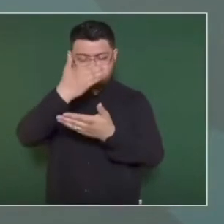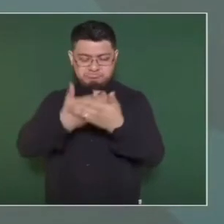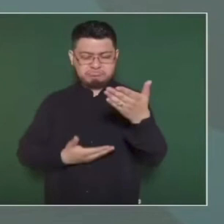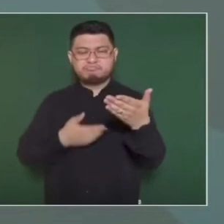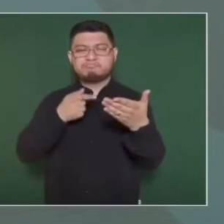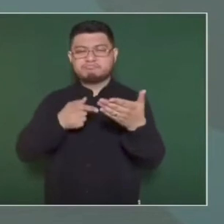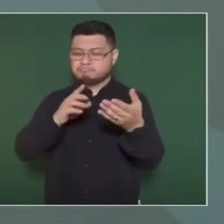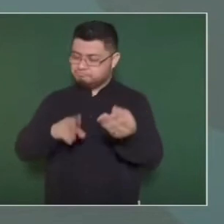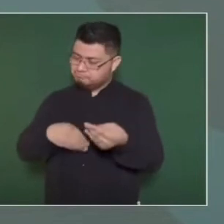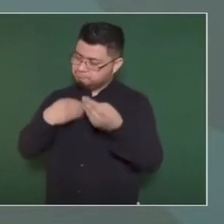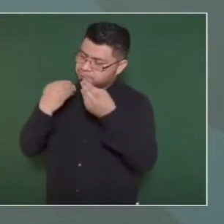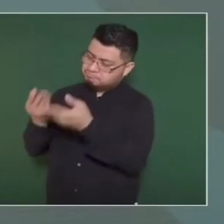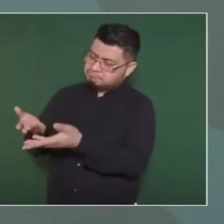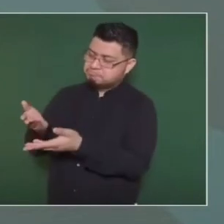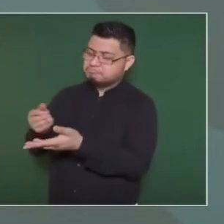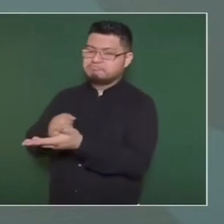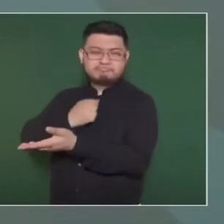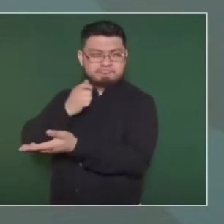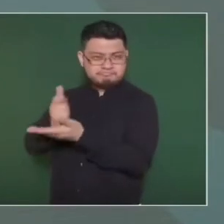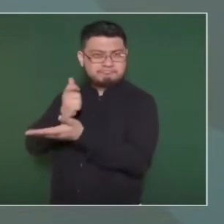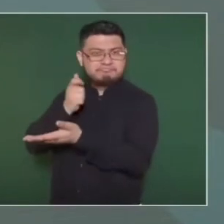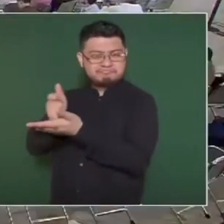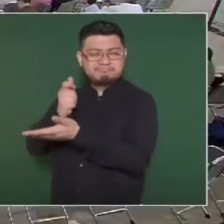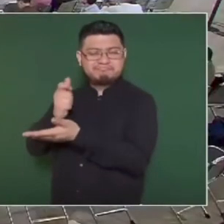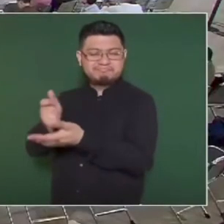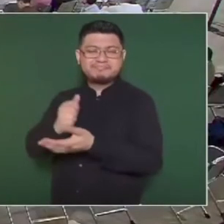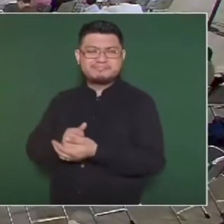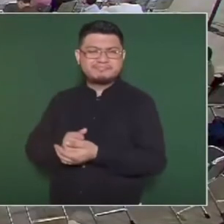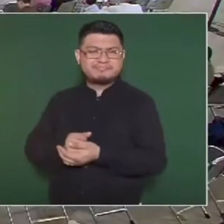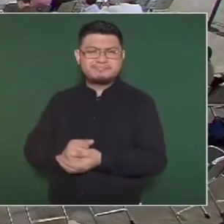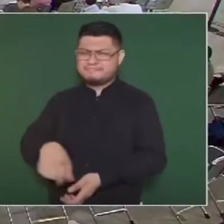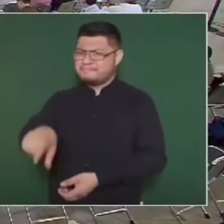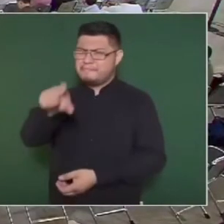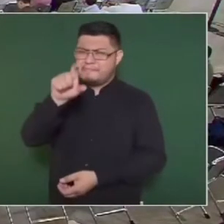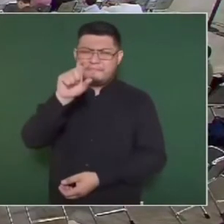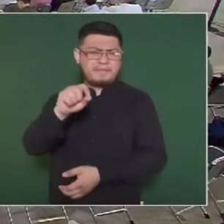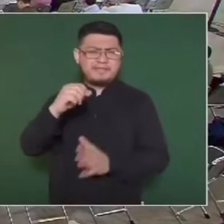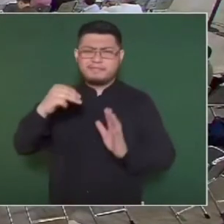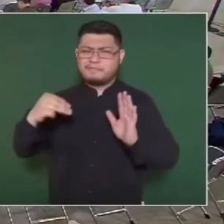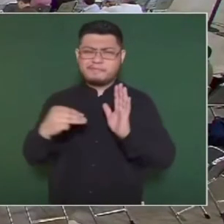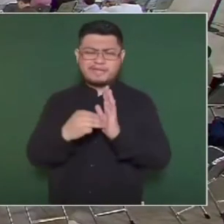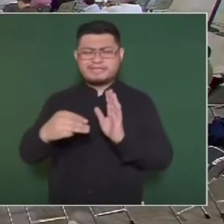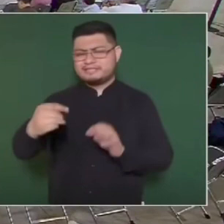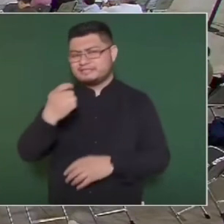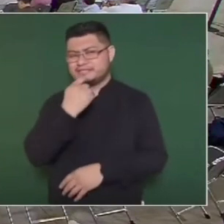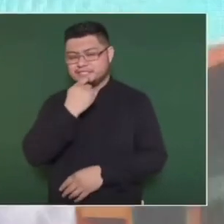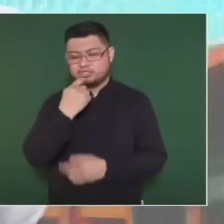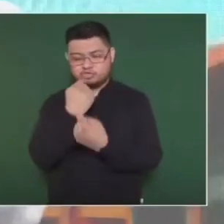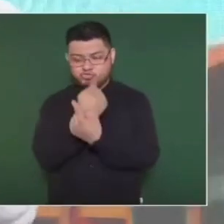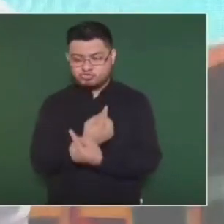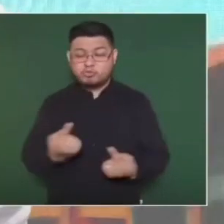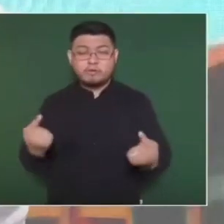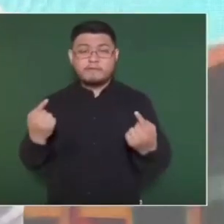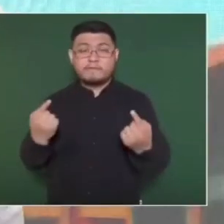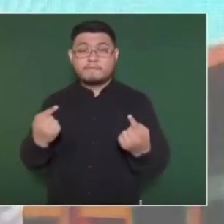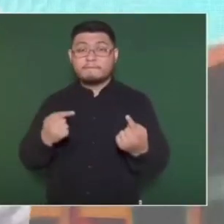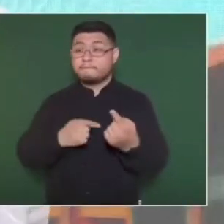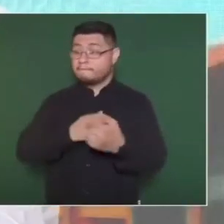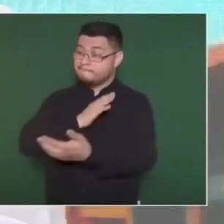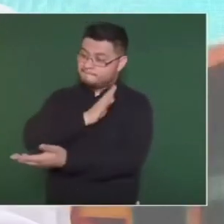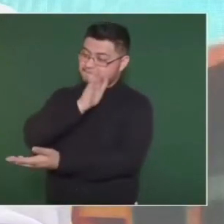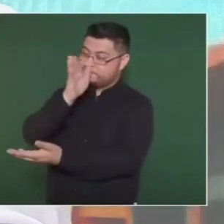ya son más de 20 mil niños y niñas que van a